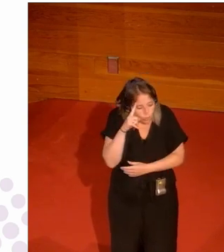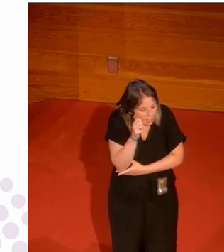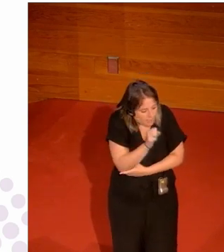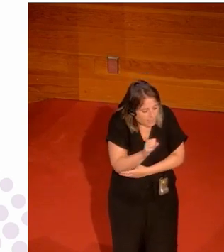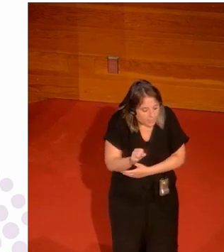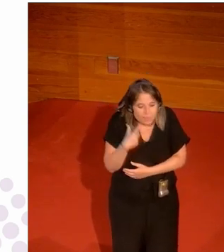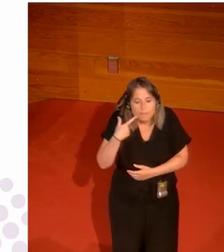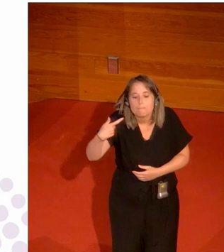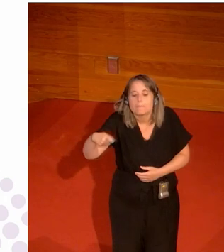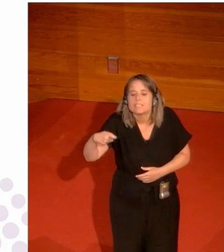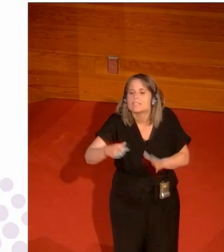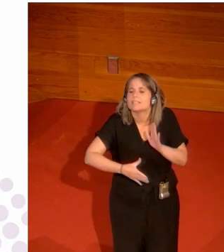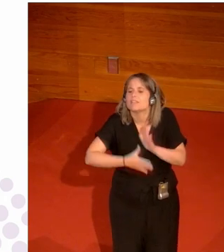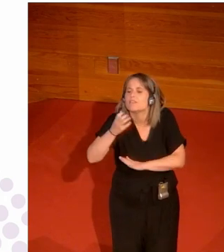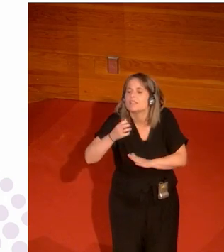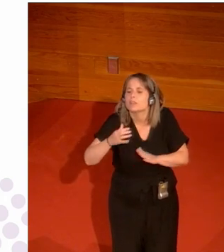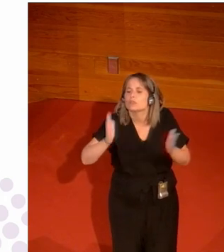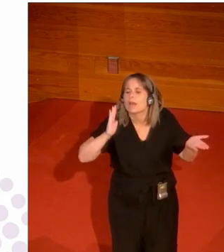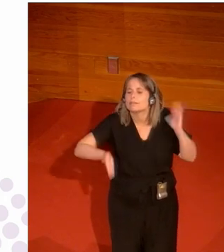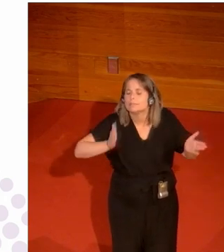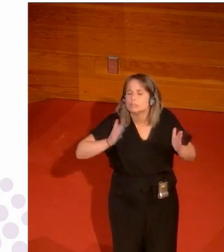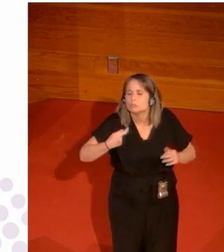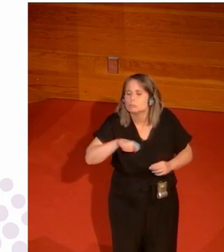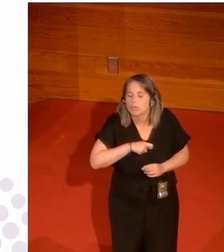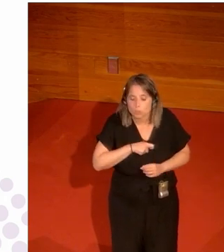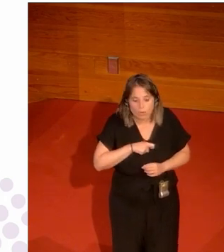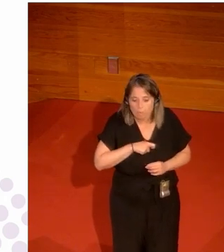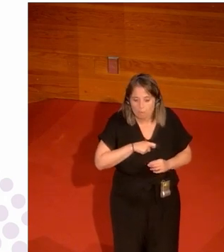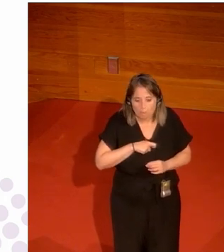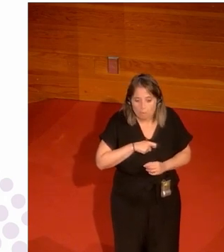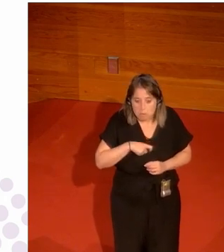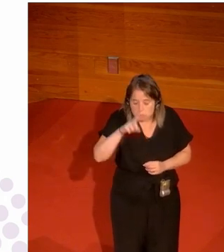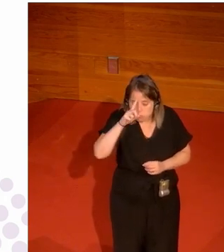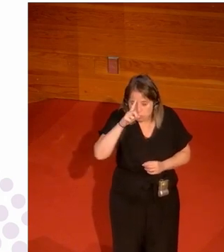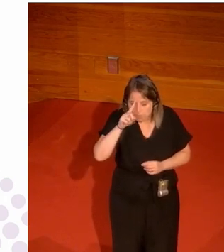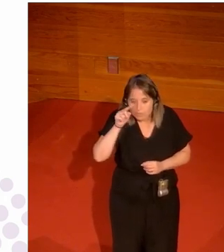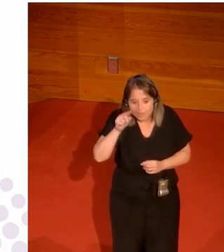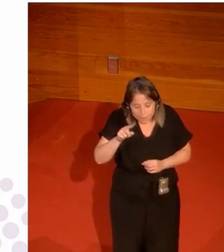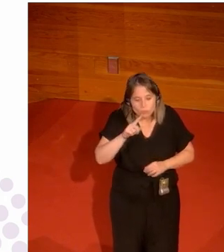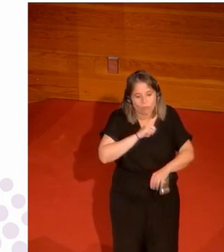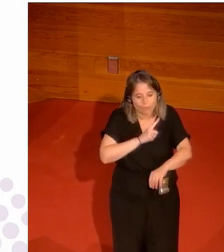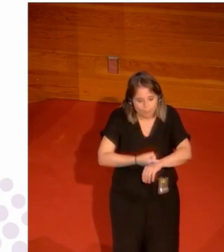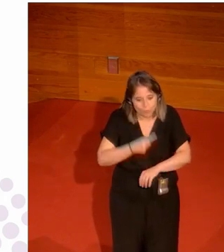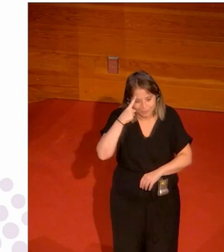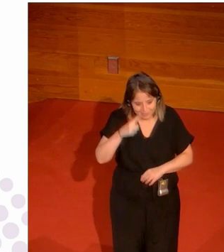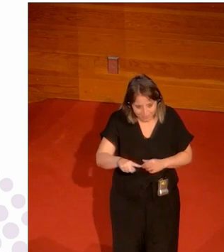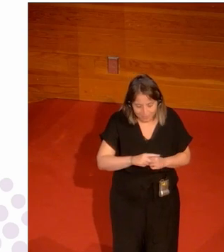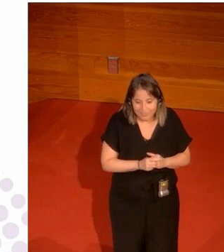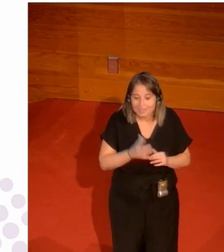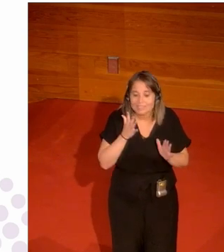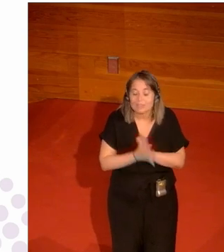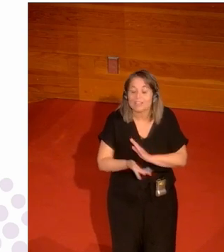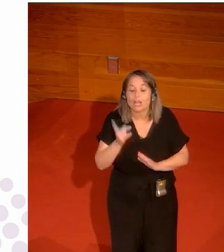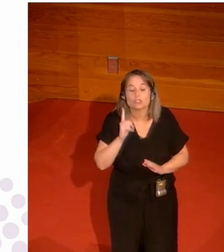¿quién es el presidente de la Federación de Atletismo de España? claro dice es que eso también saber deportes es que no es solo